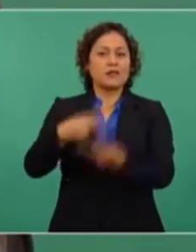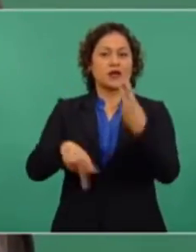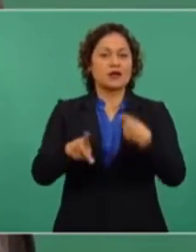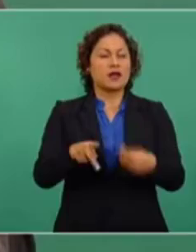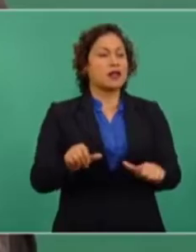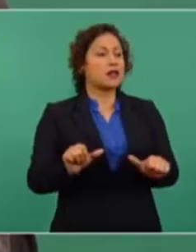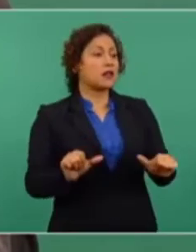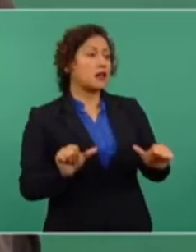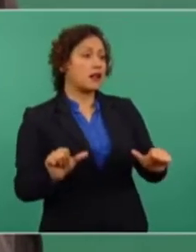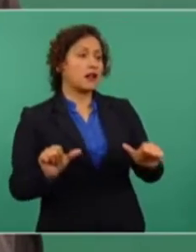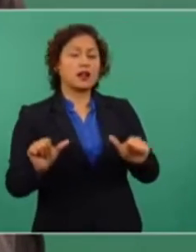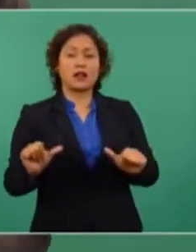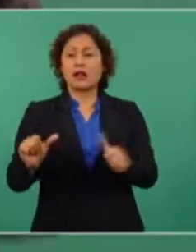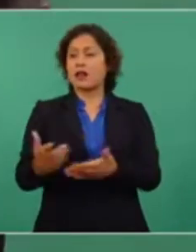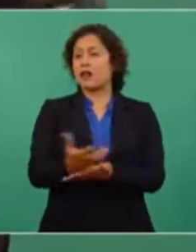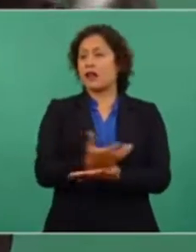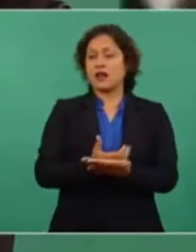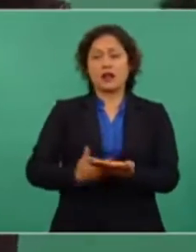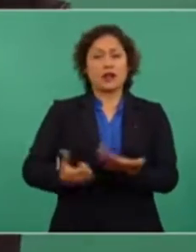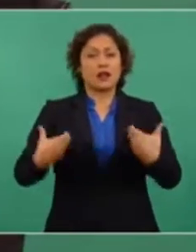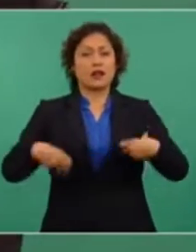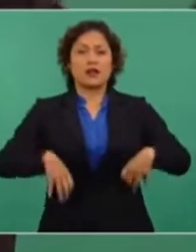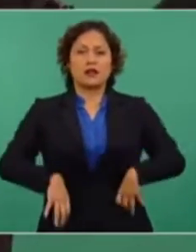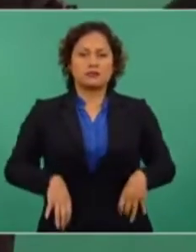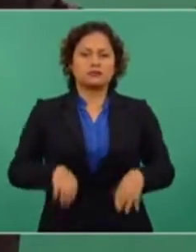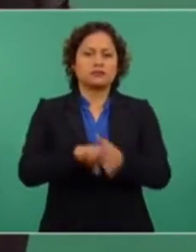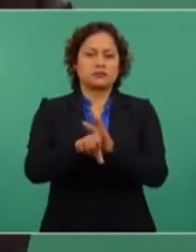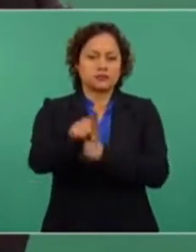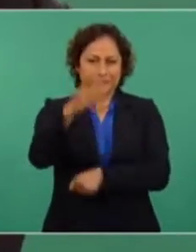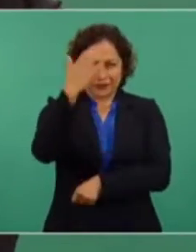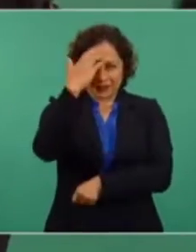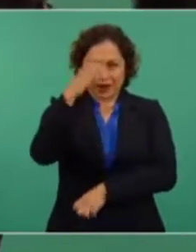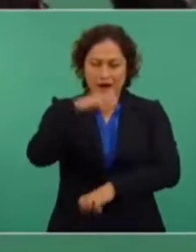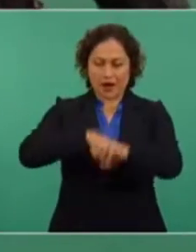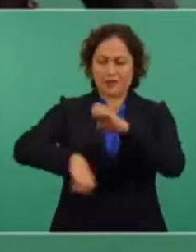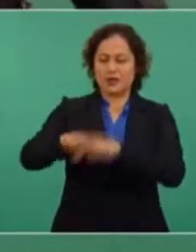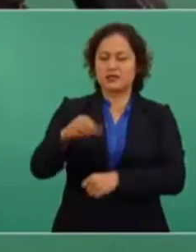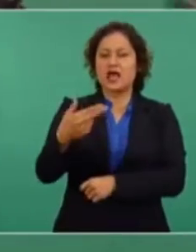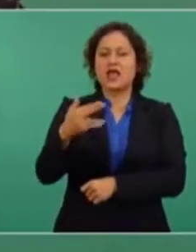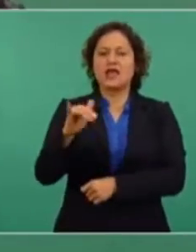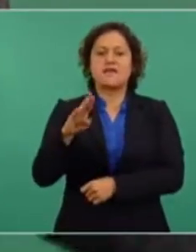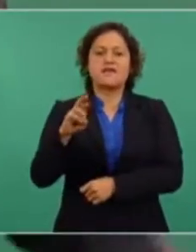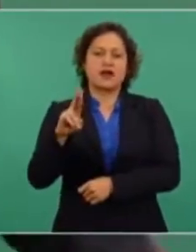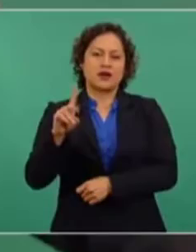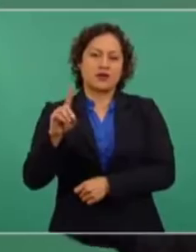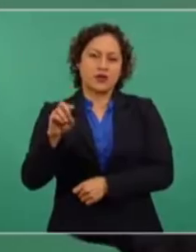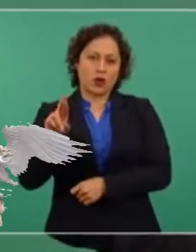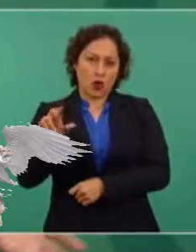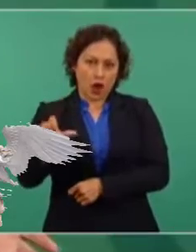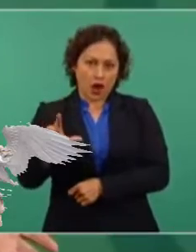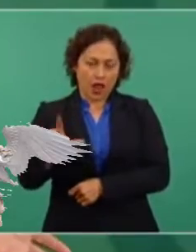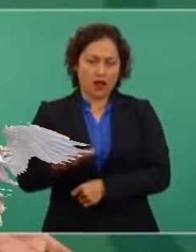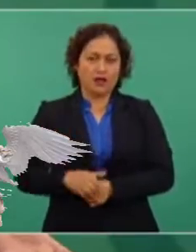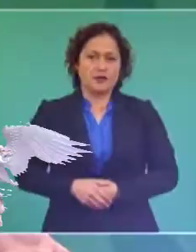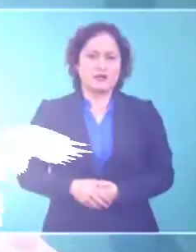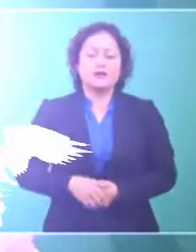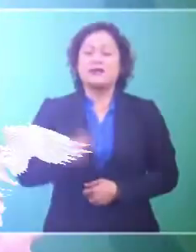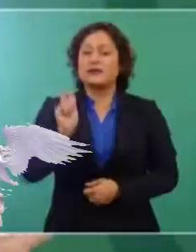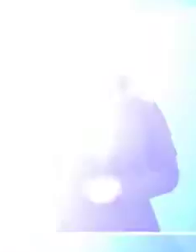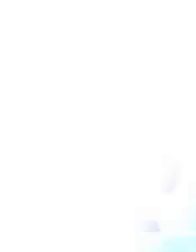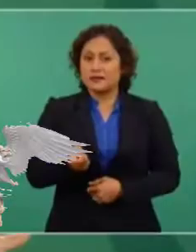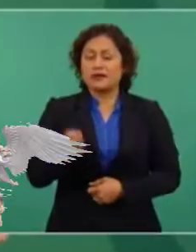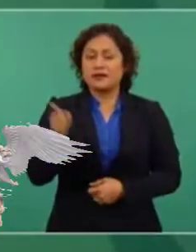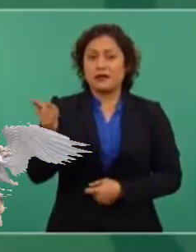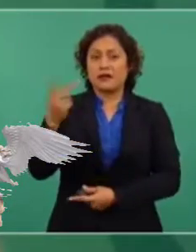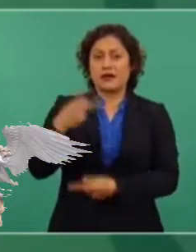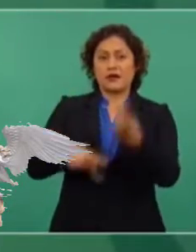los de Iberdrola, de la industria eléctrica, que tuvo el atrevimiento